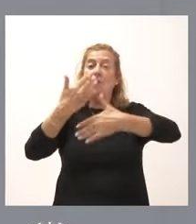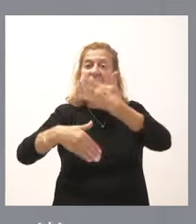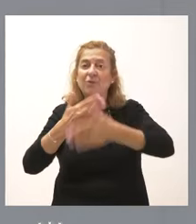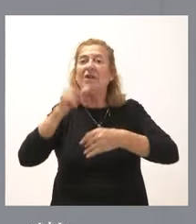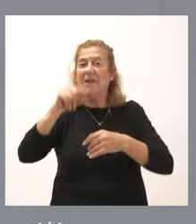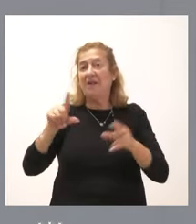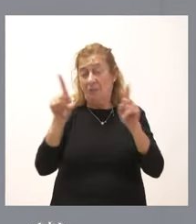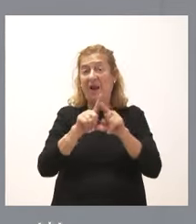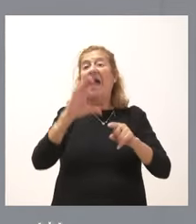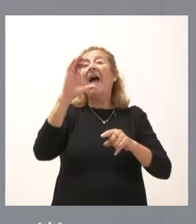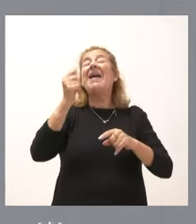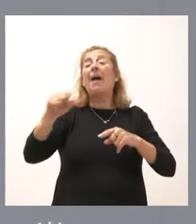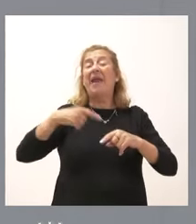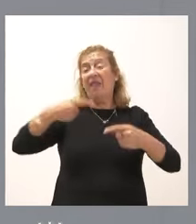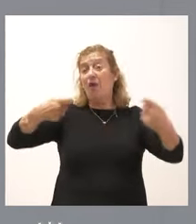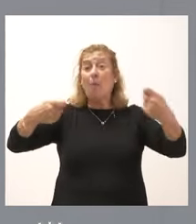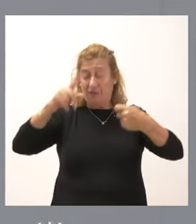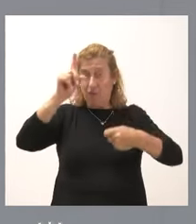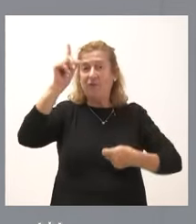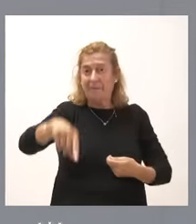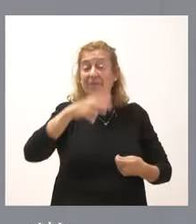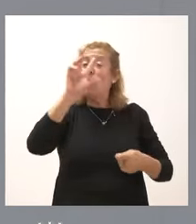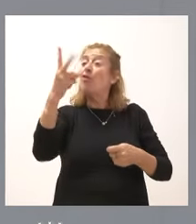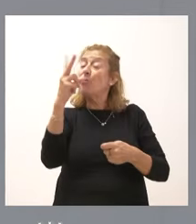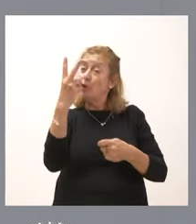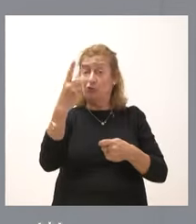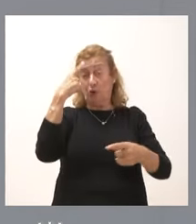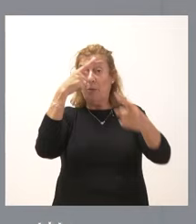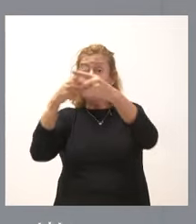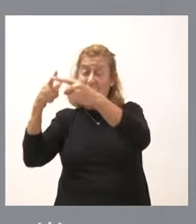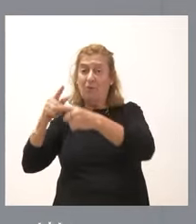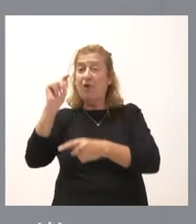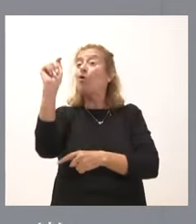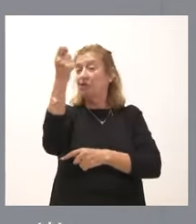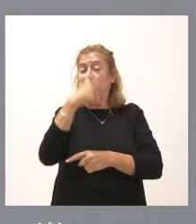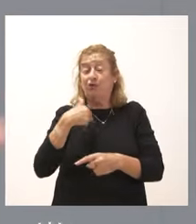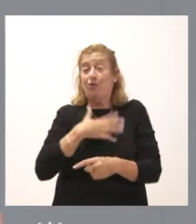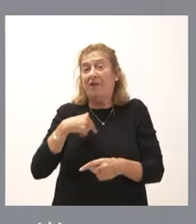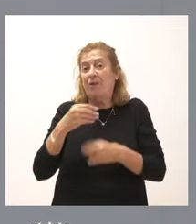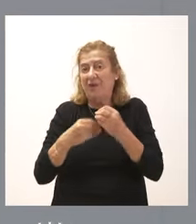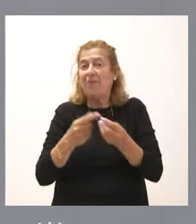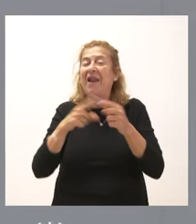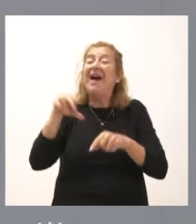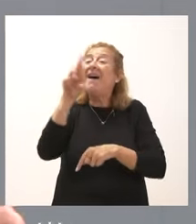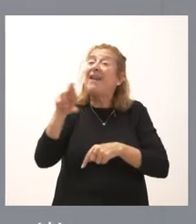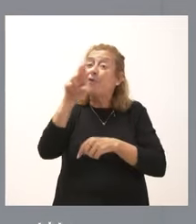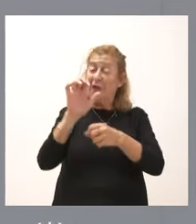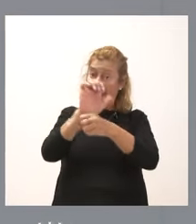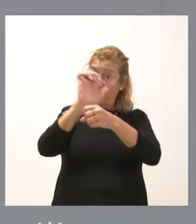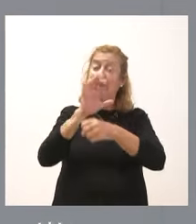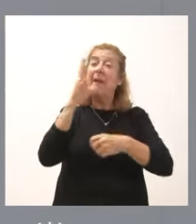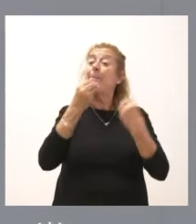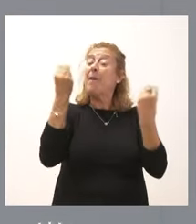de las propias cámaras de comercio. por tanto, este doble objetivo es el que conseguimos y pretendemos. Reforzar el ECIL, mejorando su